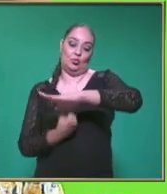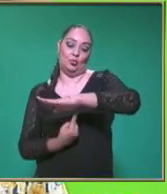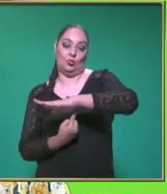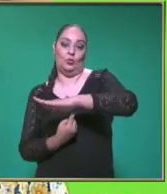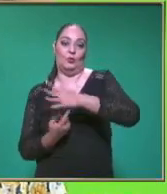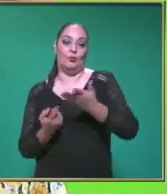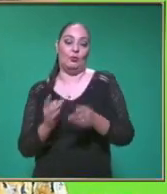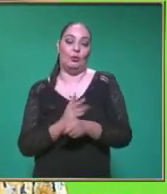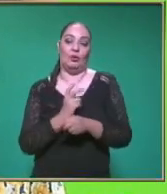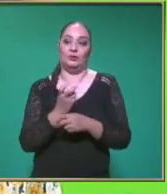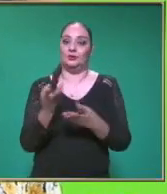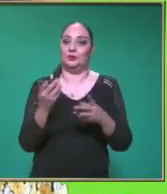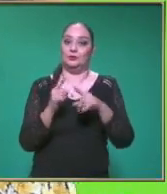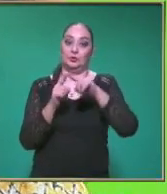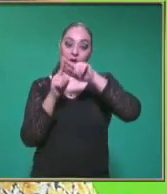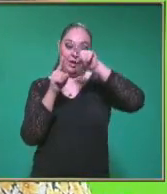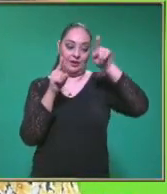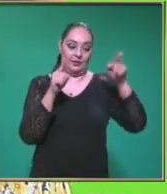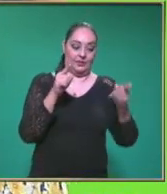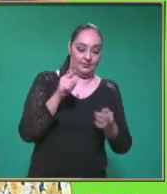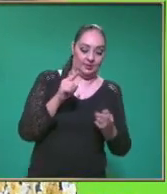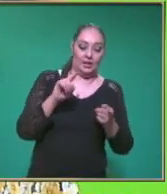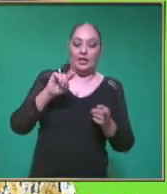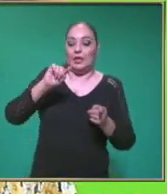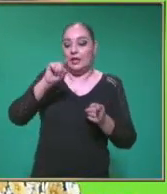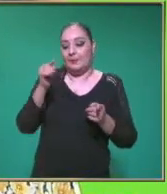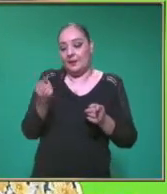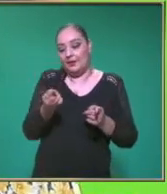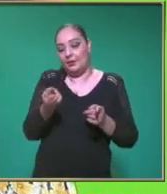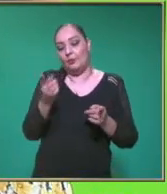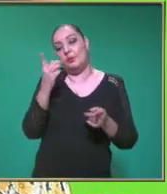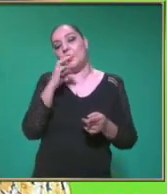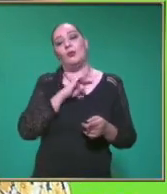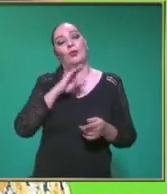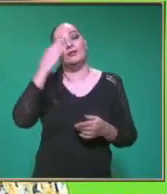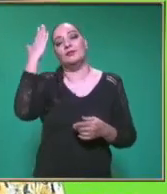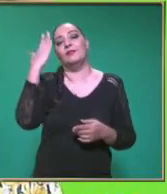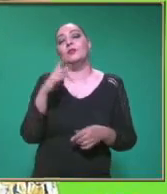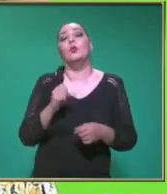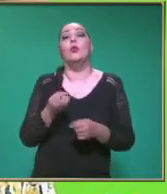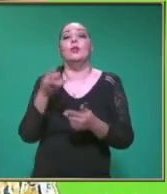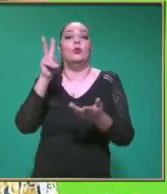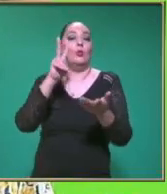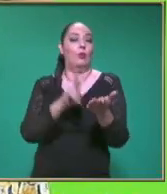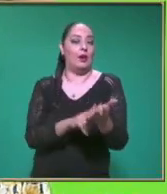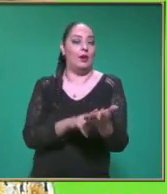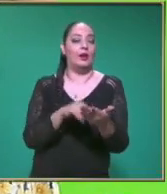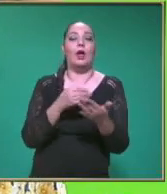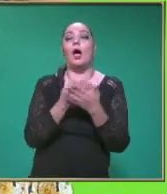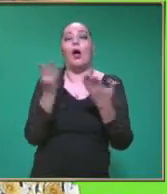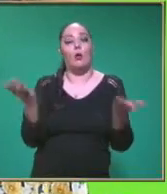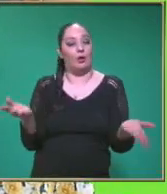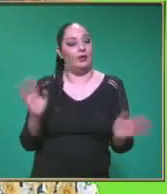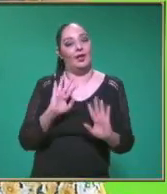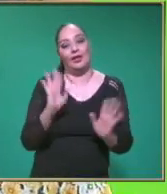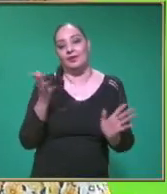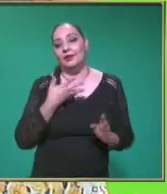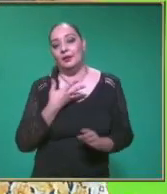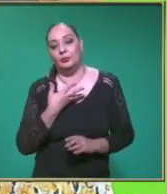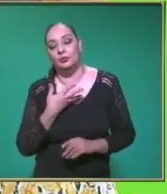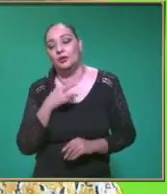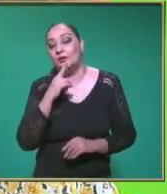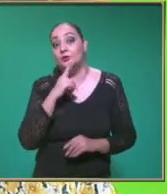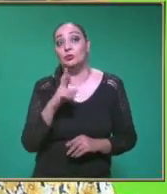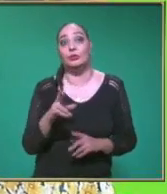Hacemos extremos Por extremos Y medios Por medios Para obtener Esos valores Y ahora Si surge Maestra El